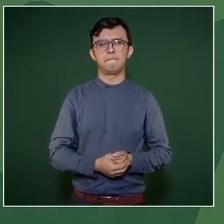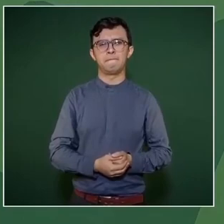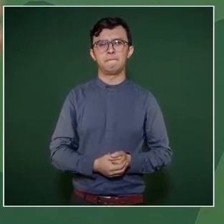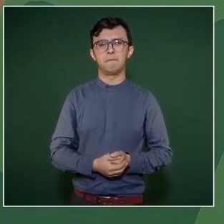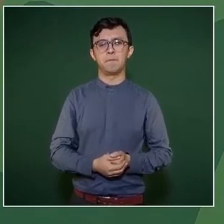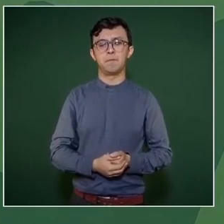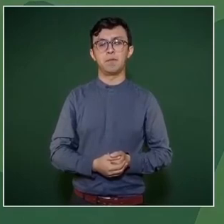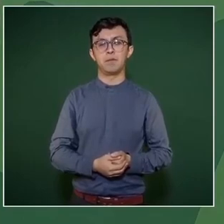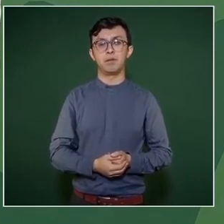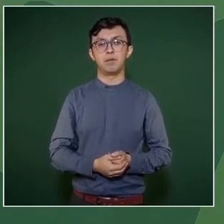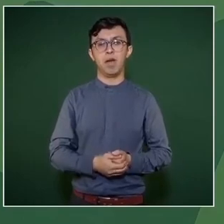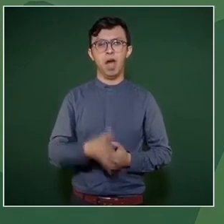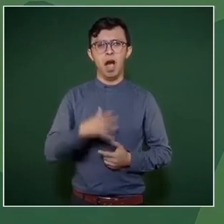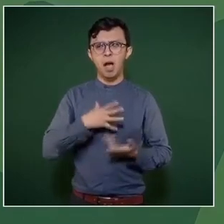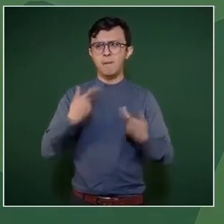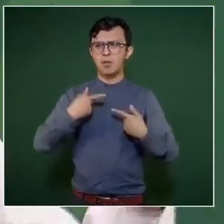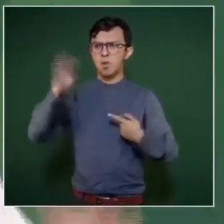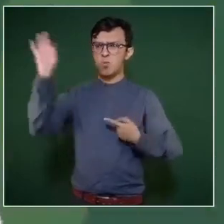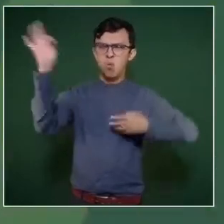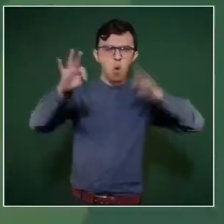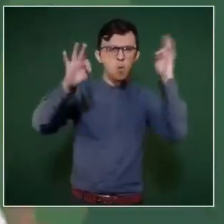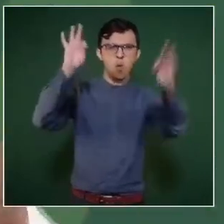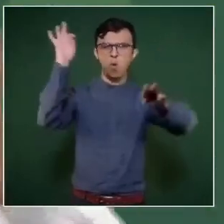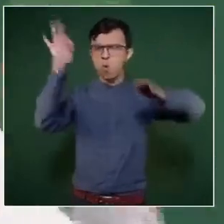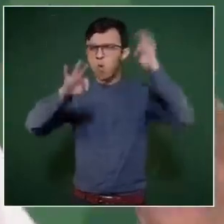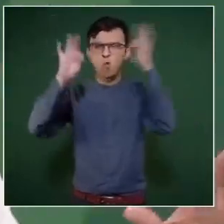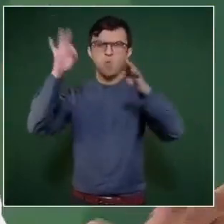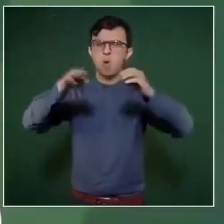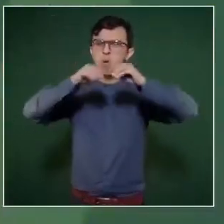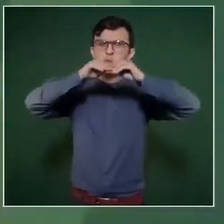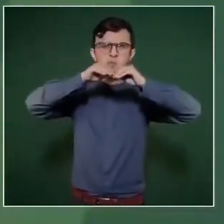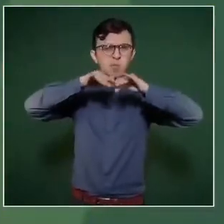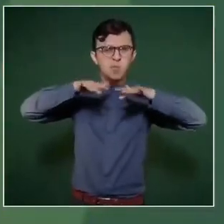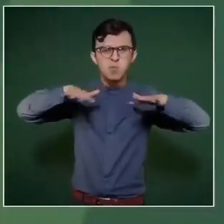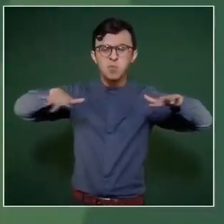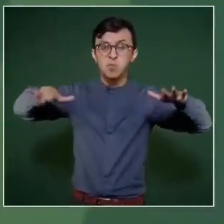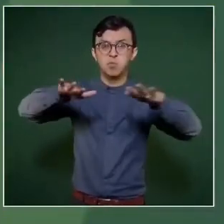con tanto bombardeo, nunca visto,